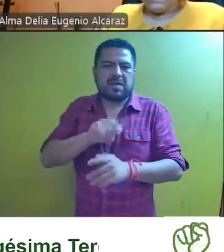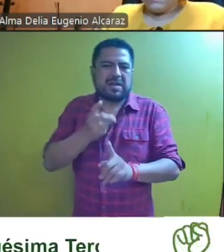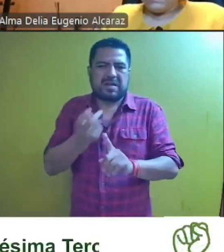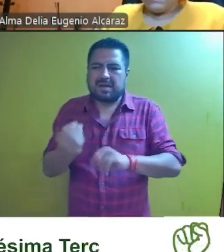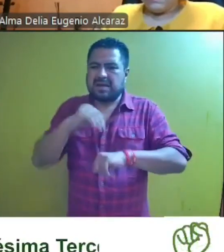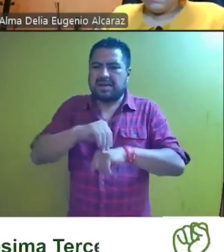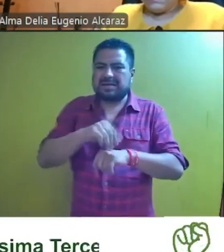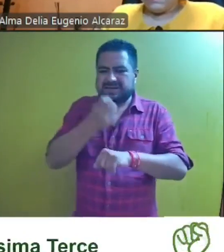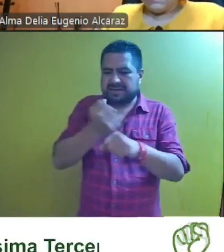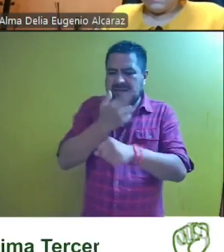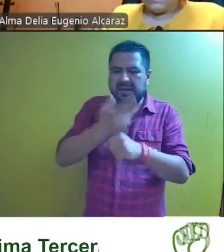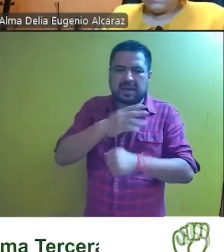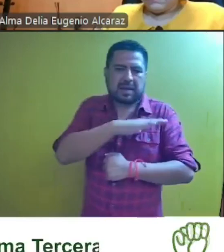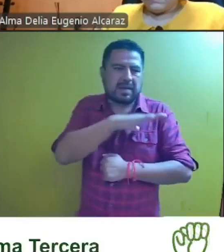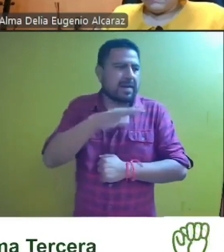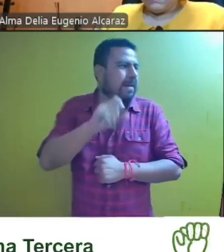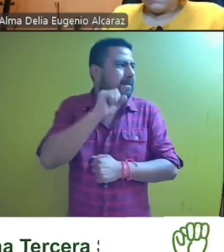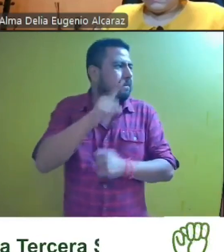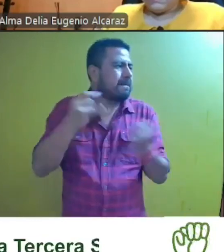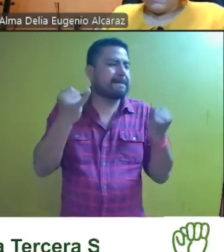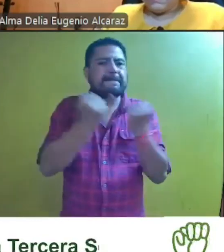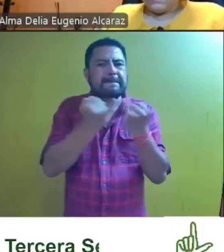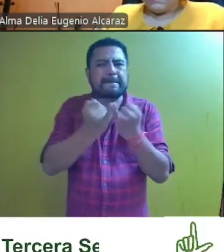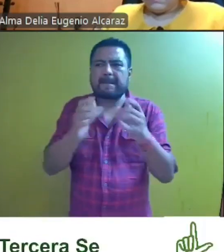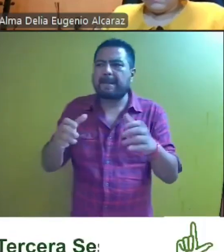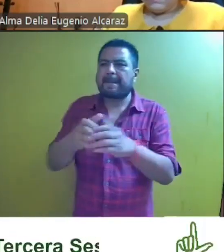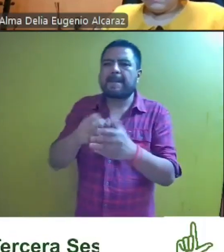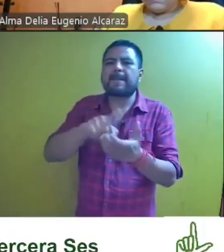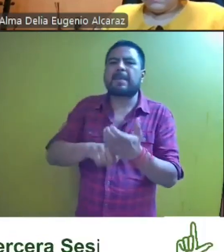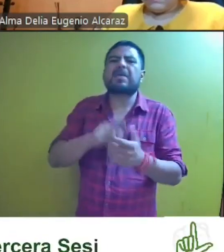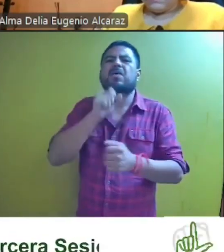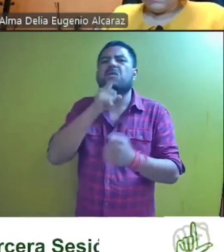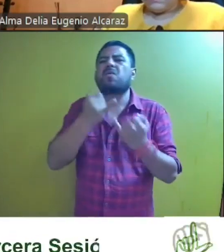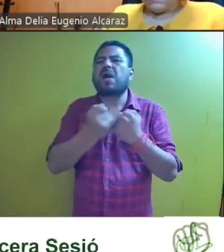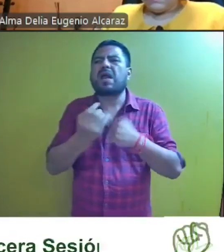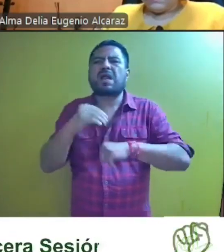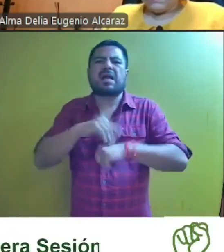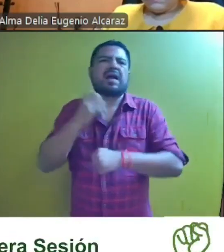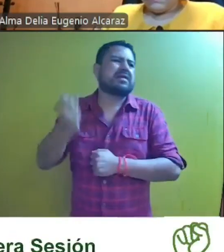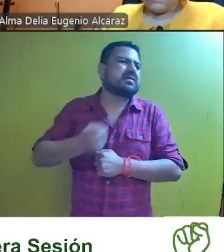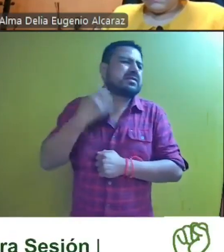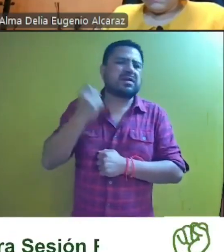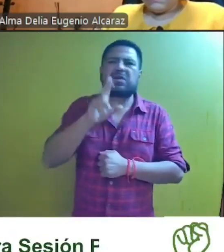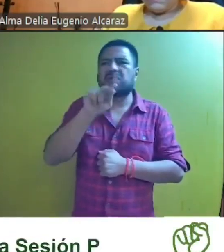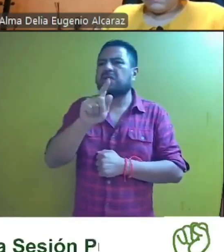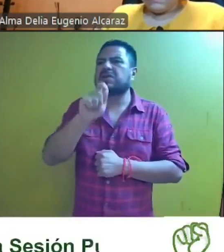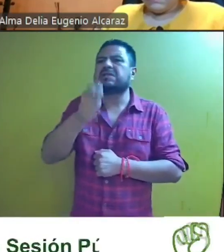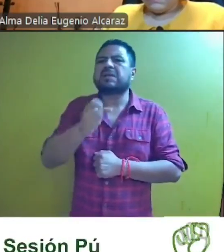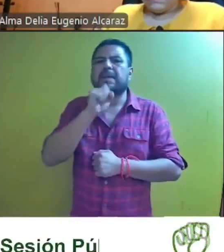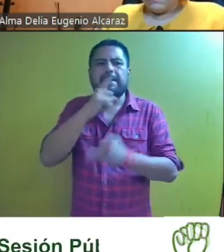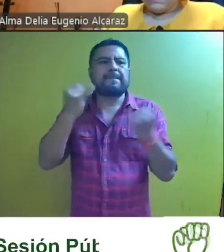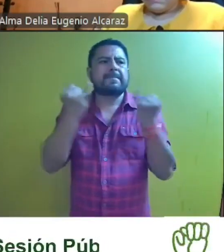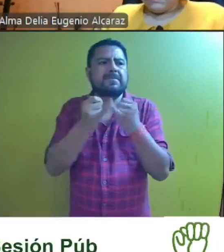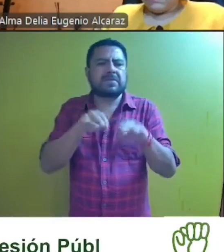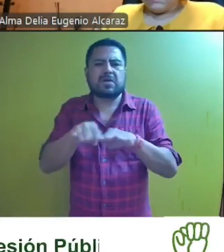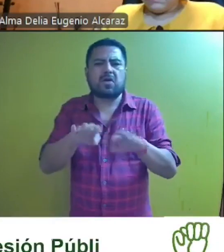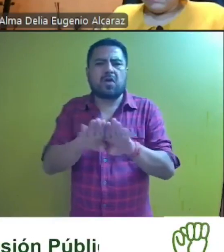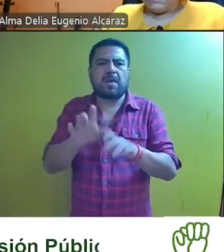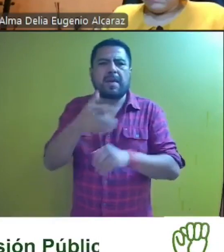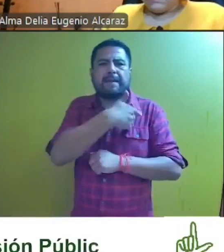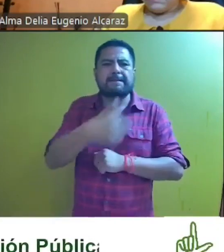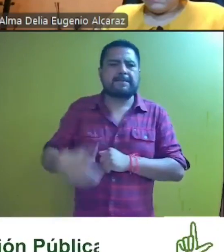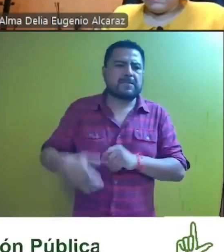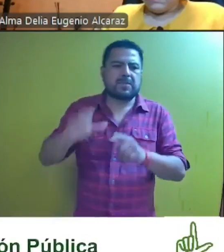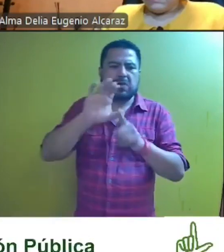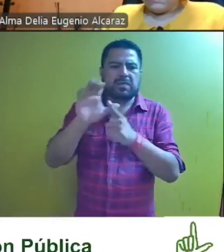órgano la secretaria general mismo que es grime para establecer que el hecho de presidir la asamblea no significa que también está en funciones de presidente del